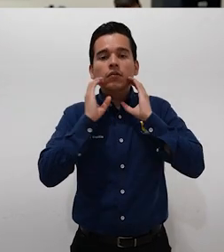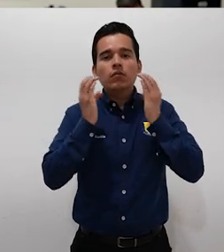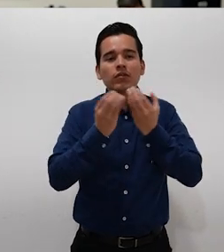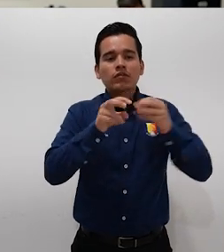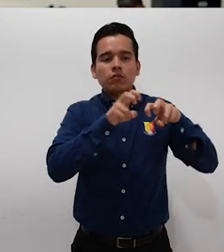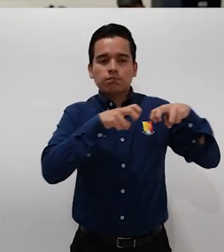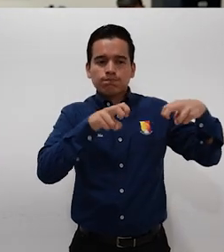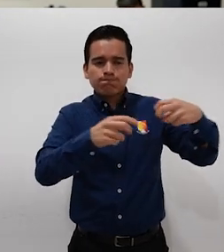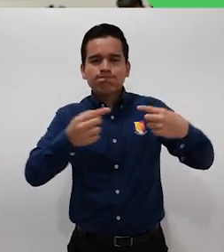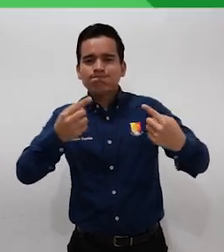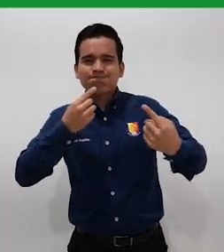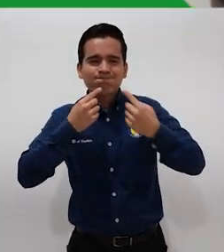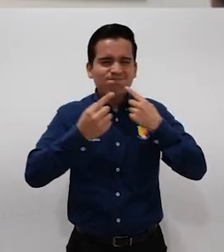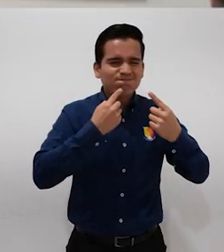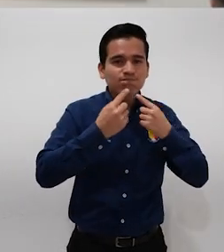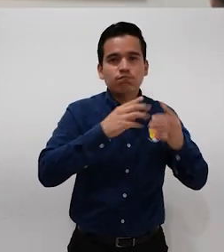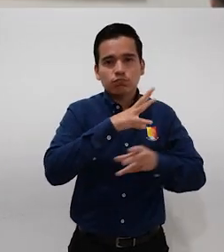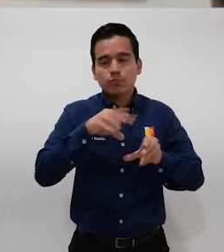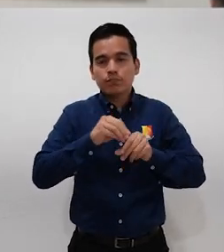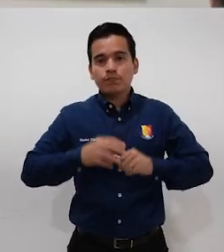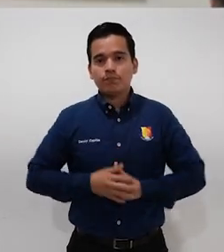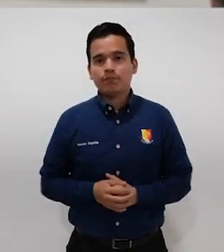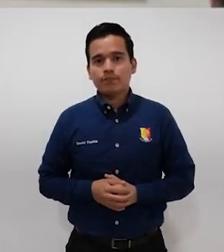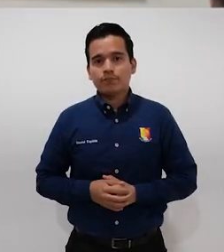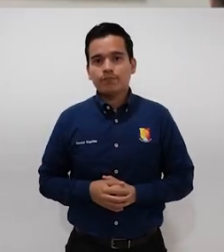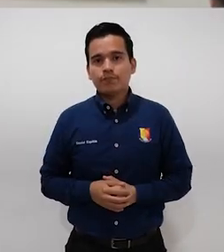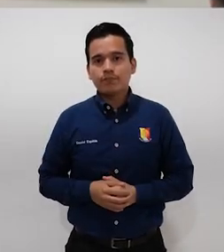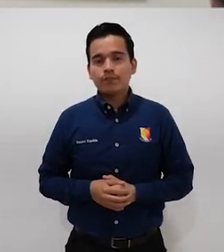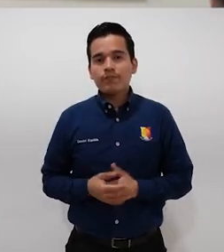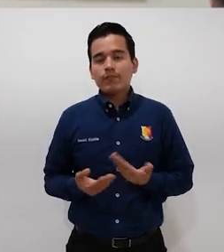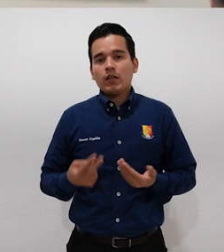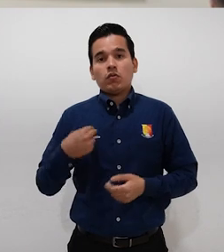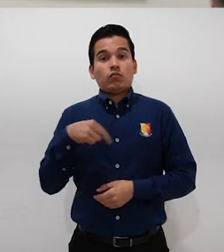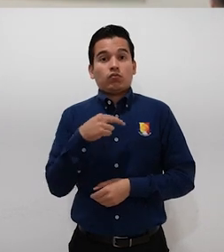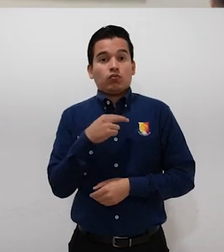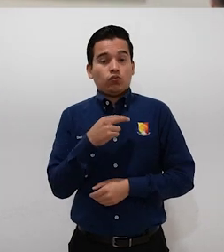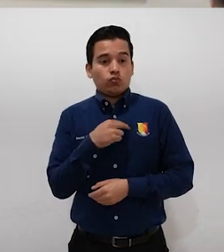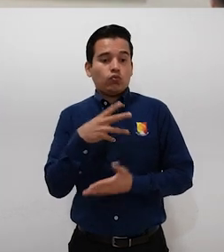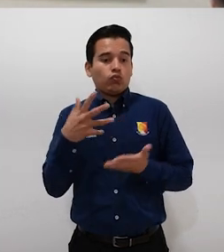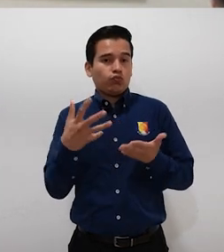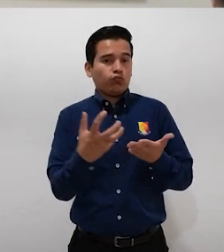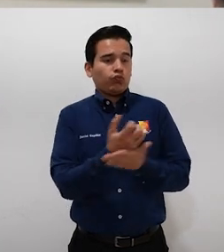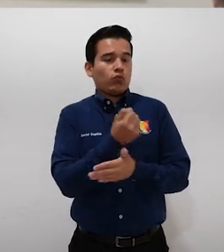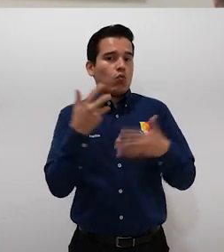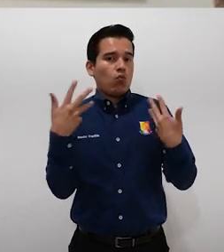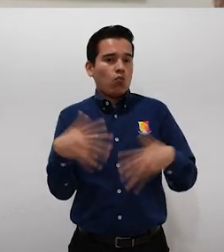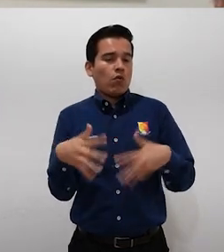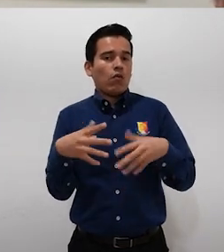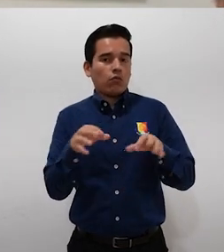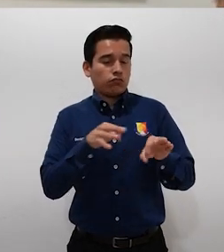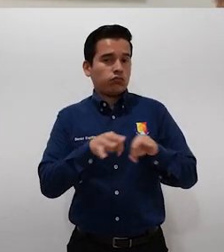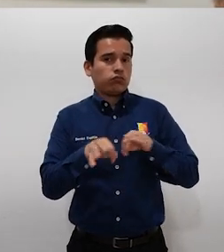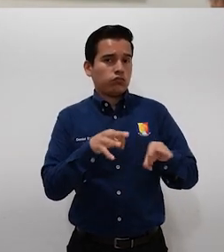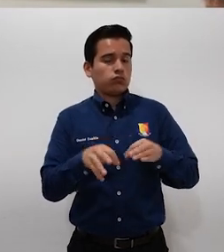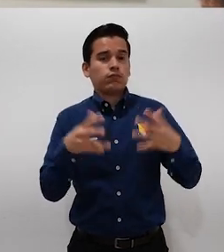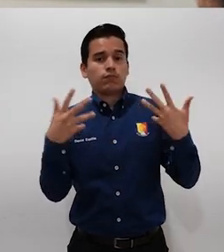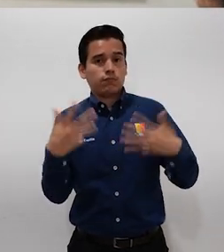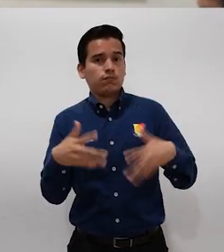pleno el dictamen de la comisión. En realidad hemos logrado bastante, hemos hecho un gran